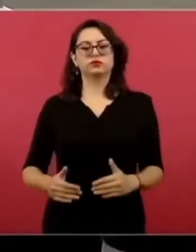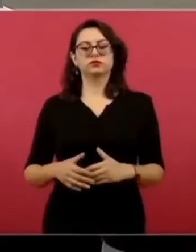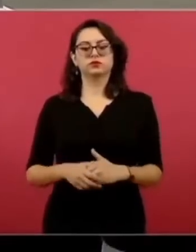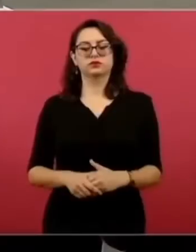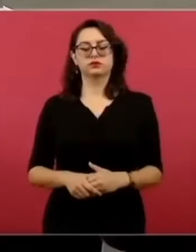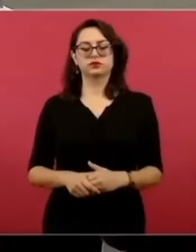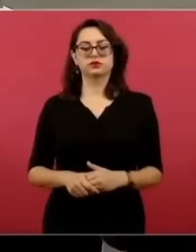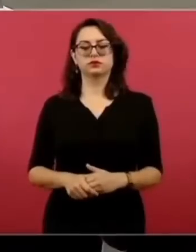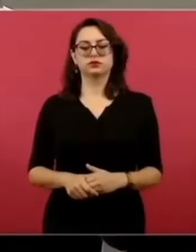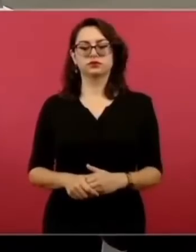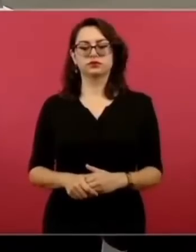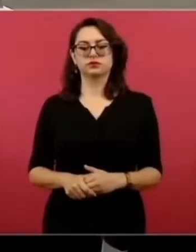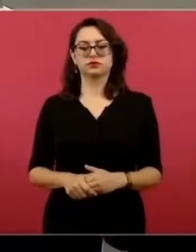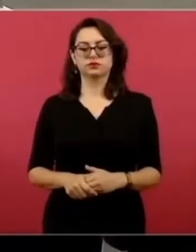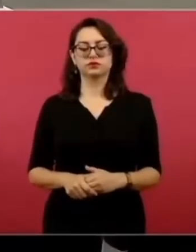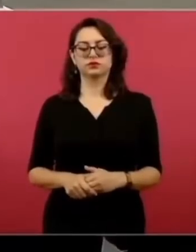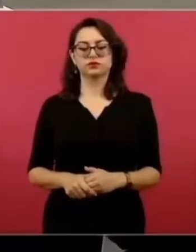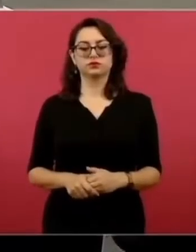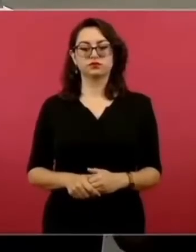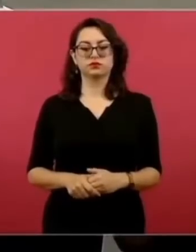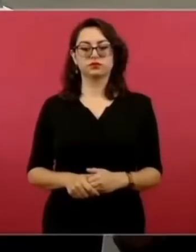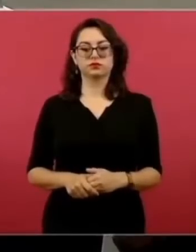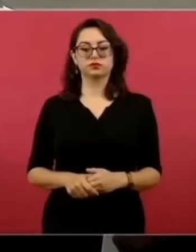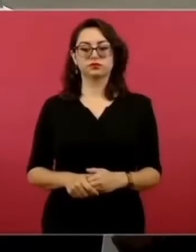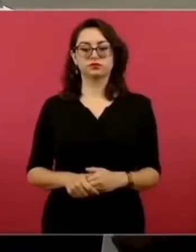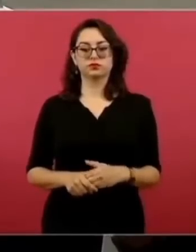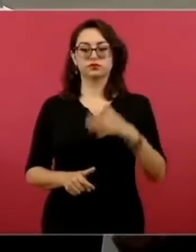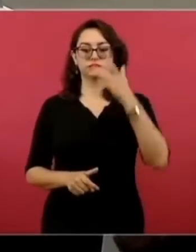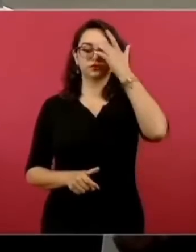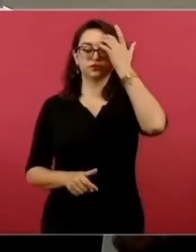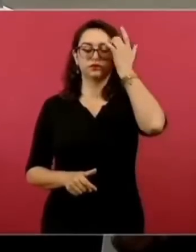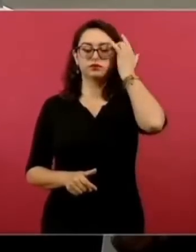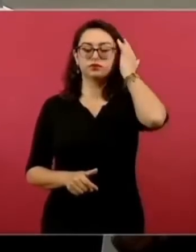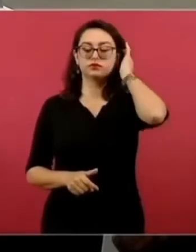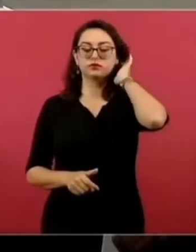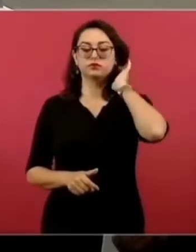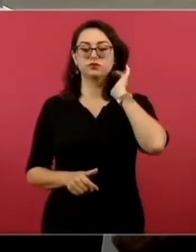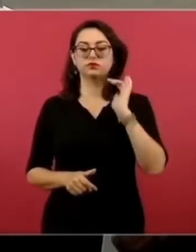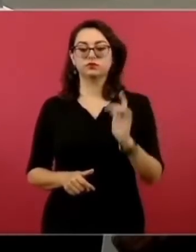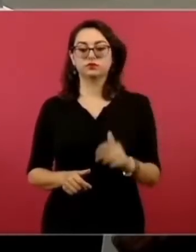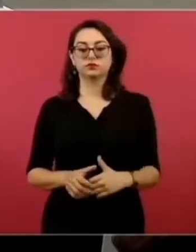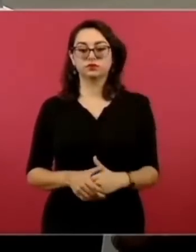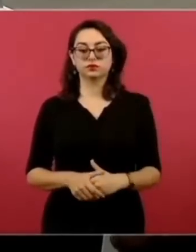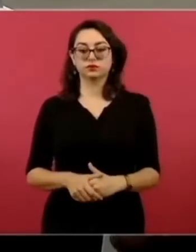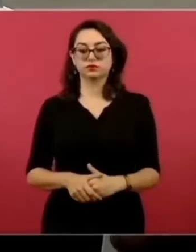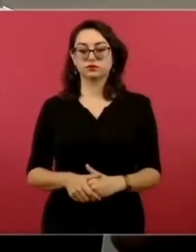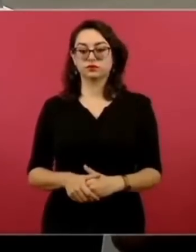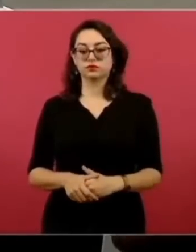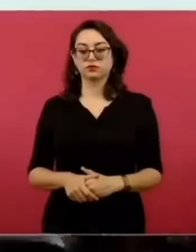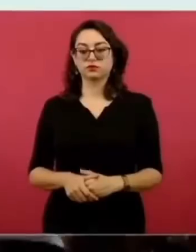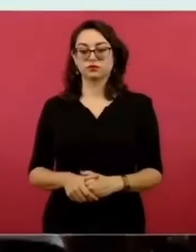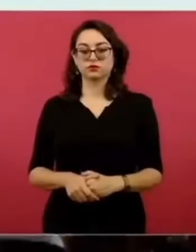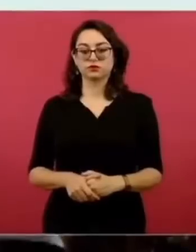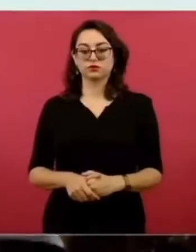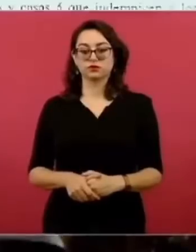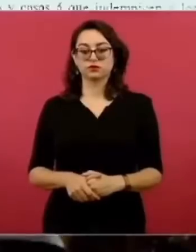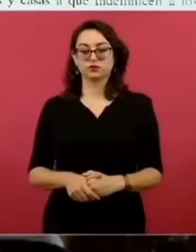que, esta es una síntesis. Adelante, aquí, por aquí. Síguele.